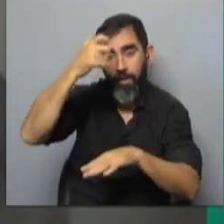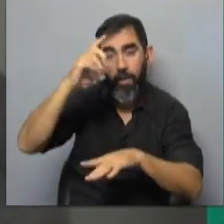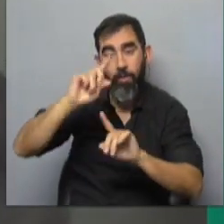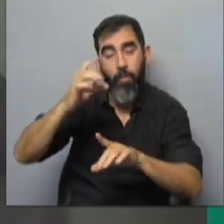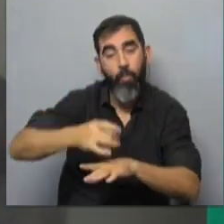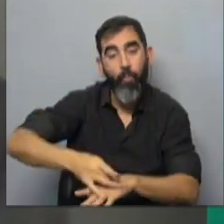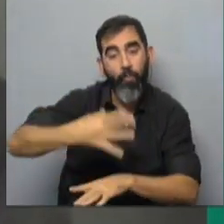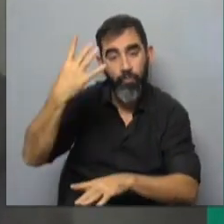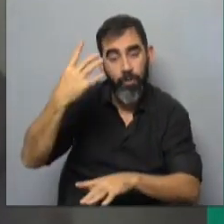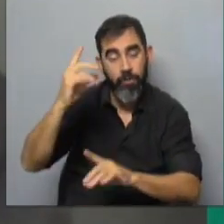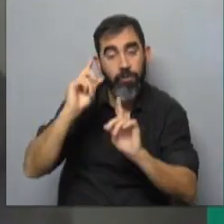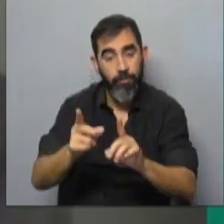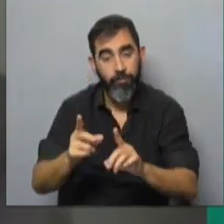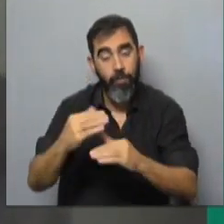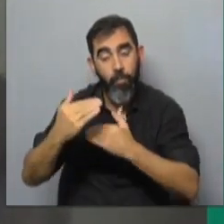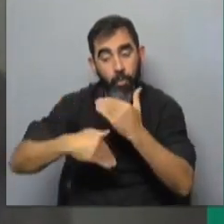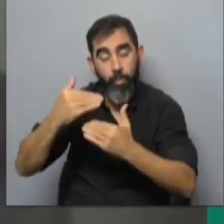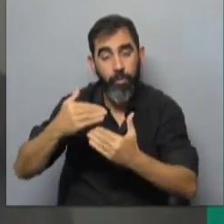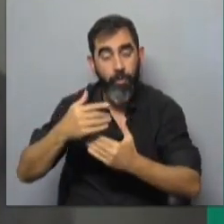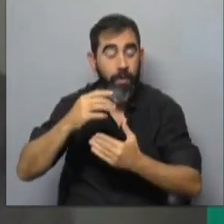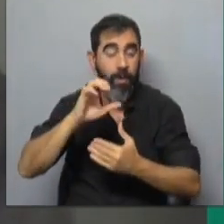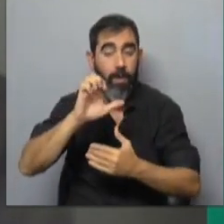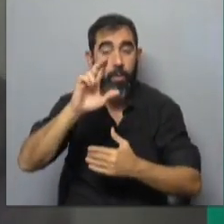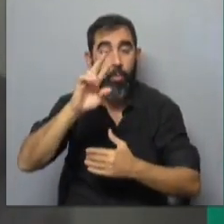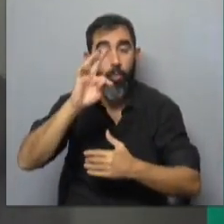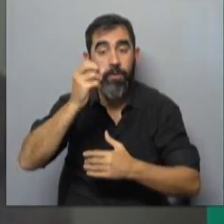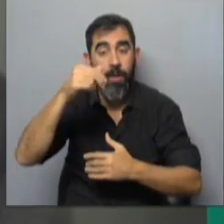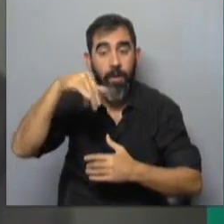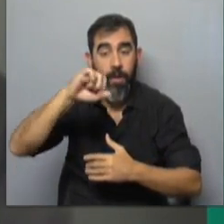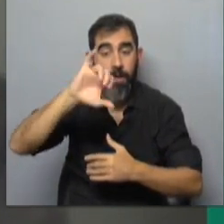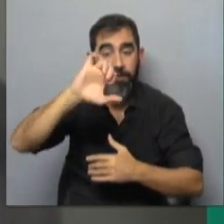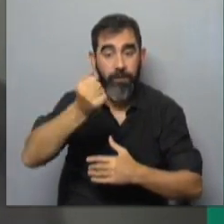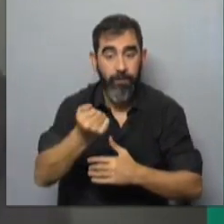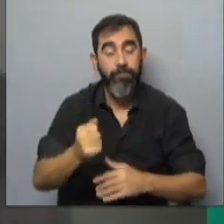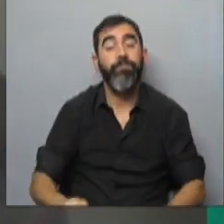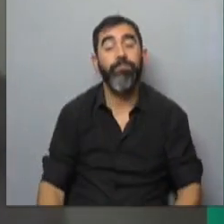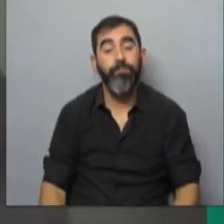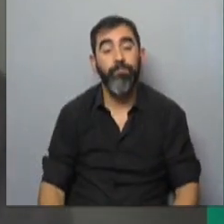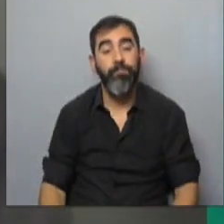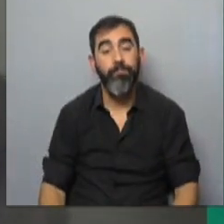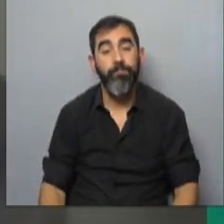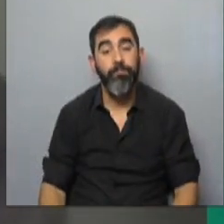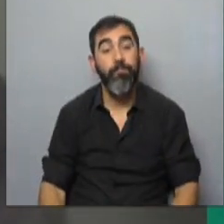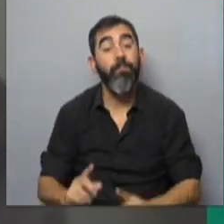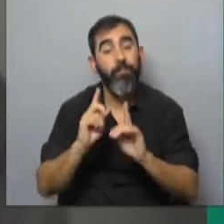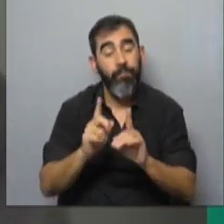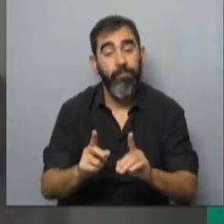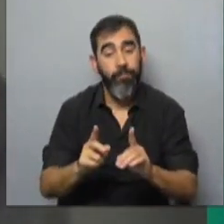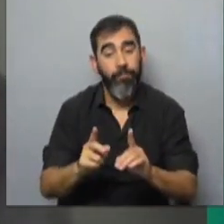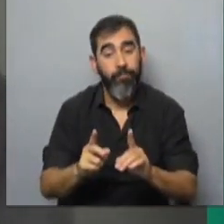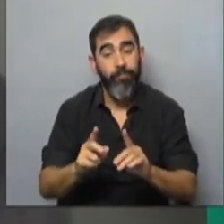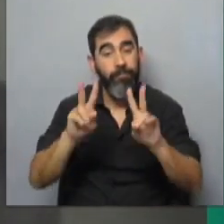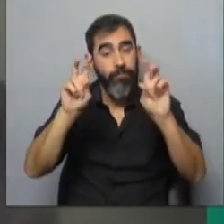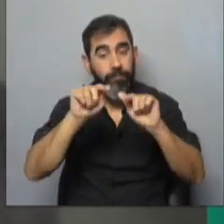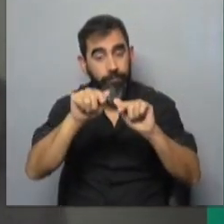que están en juego en los procesos como estos, ¿no? Y bueno, además, más allá de esos